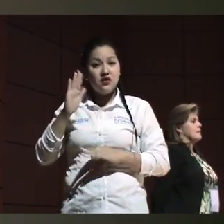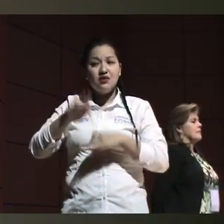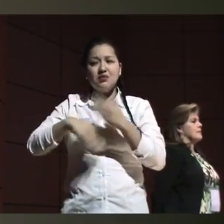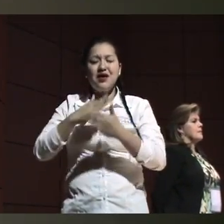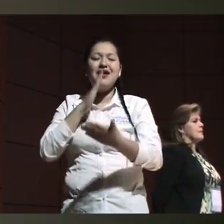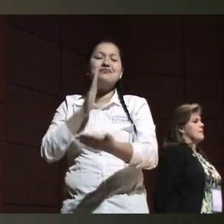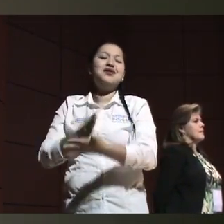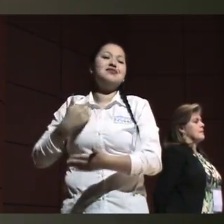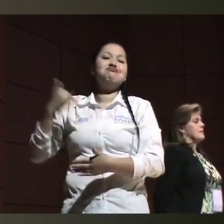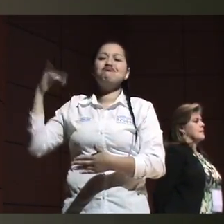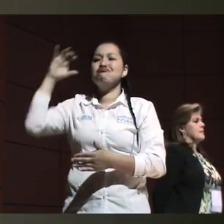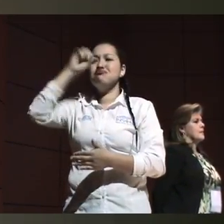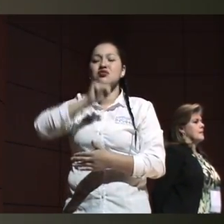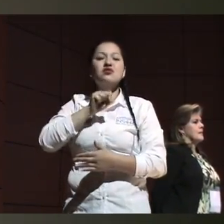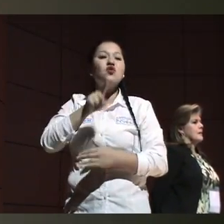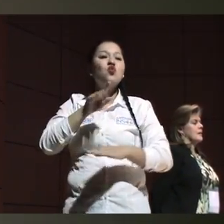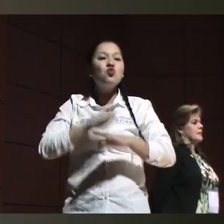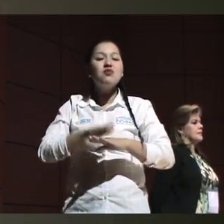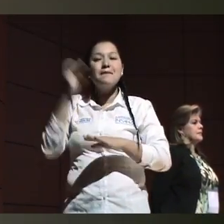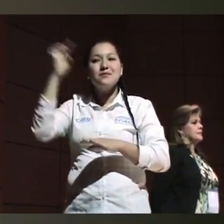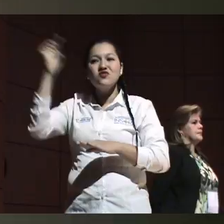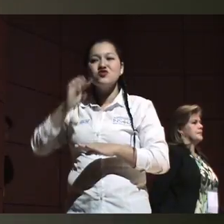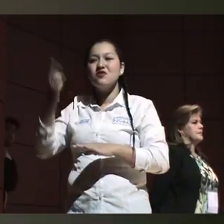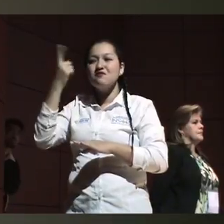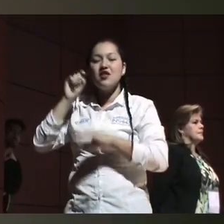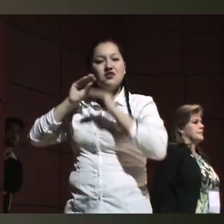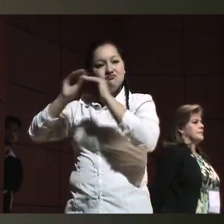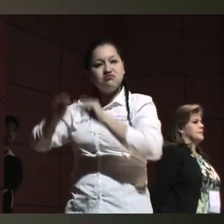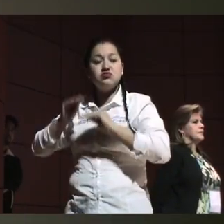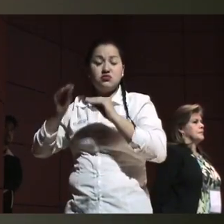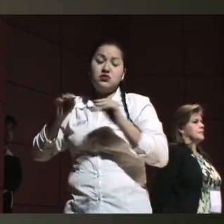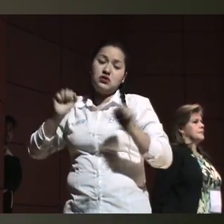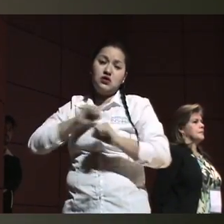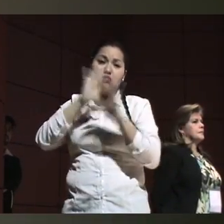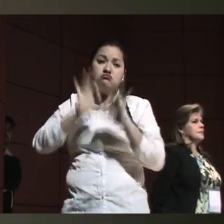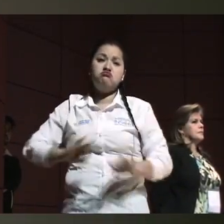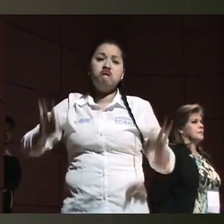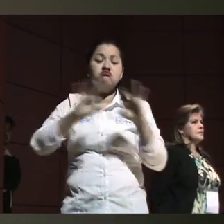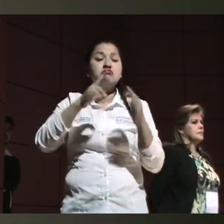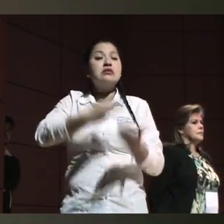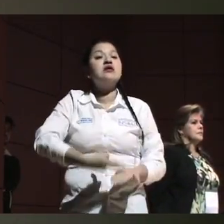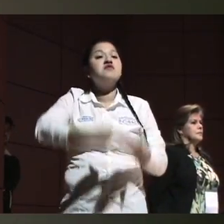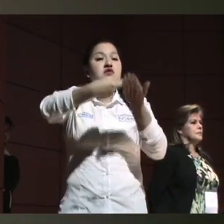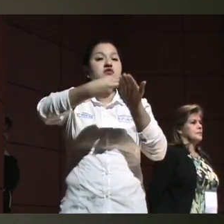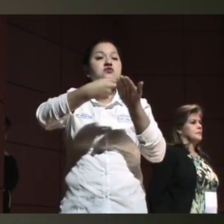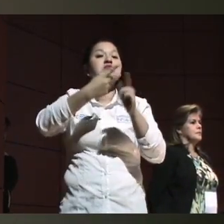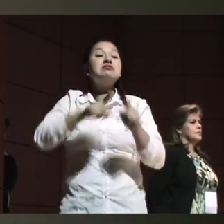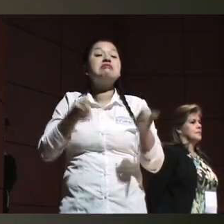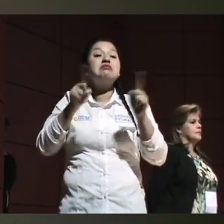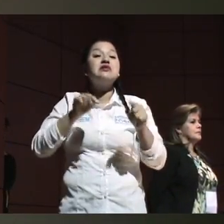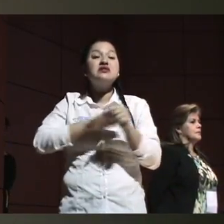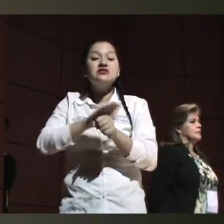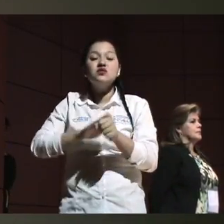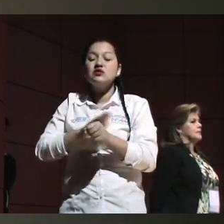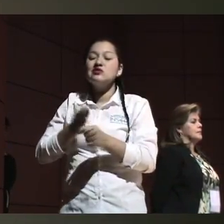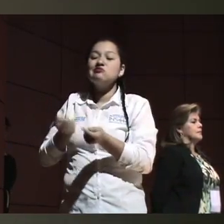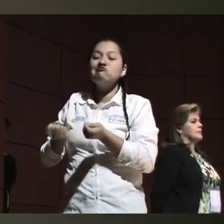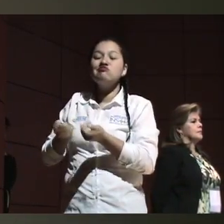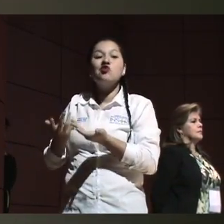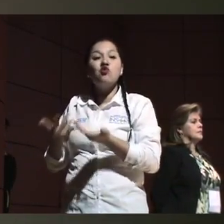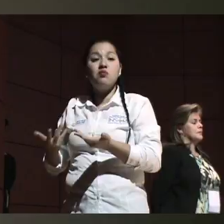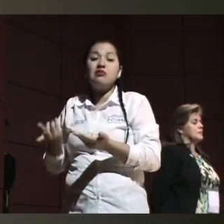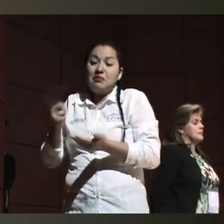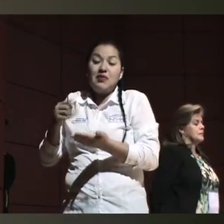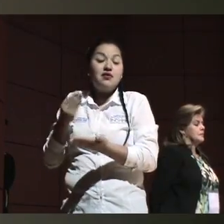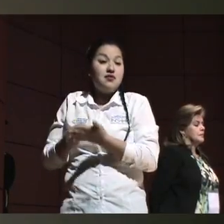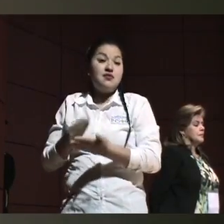muy importante porque se tiene en cuenta, por supuesto, toda la rehabilitación, pero para estos casos es todo lo que es el cuidado en casa. Y eso tiene un